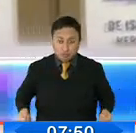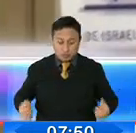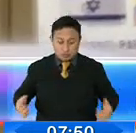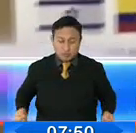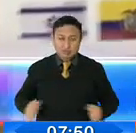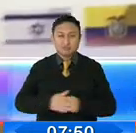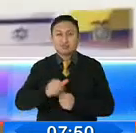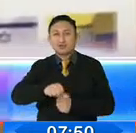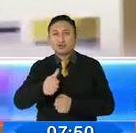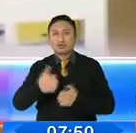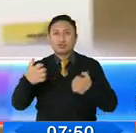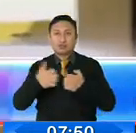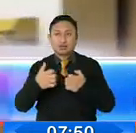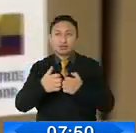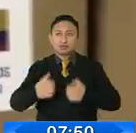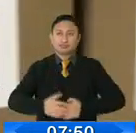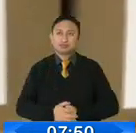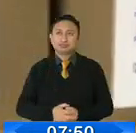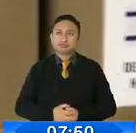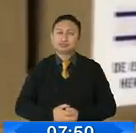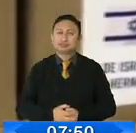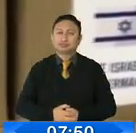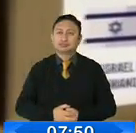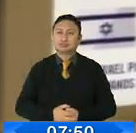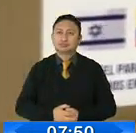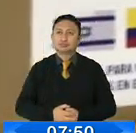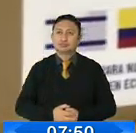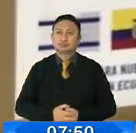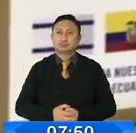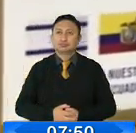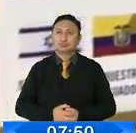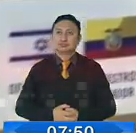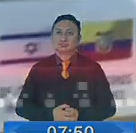insumos. Informó Carolina Basante.